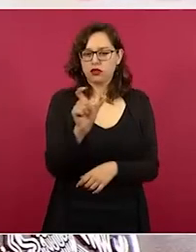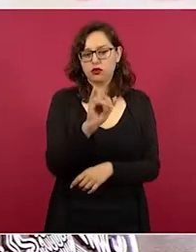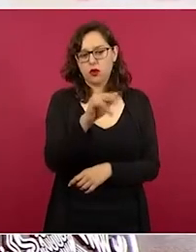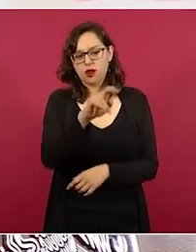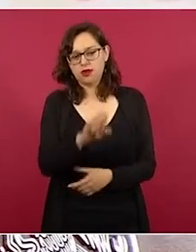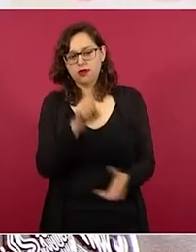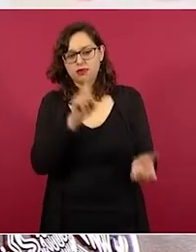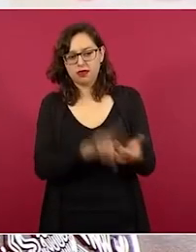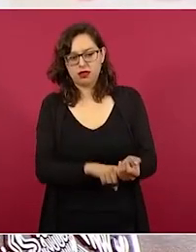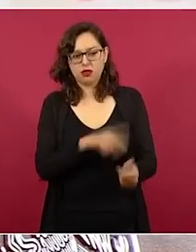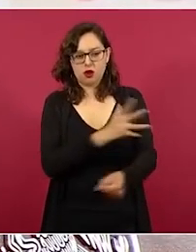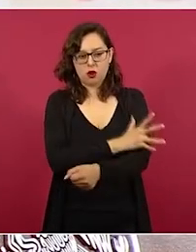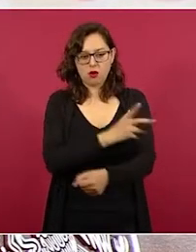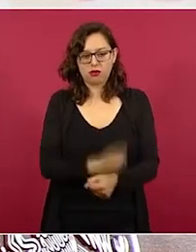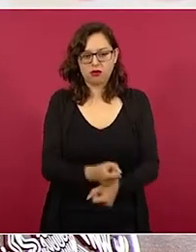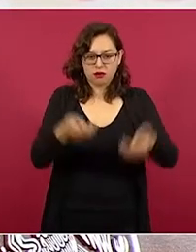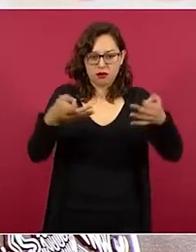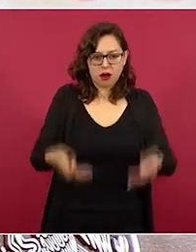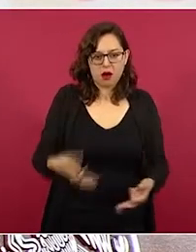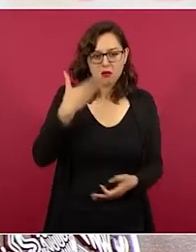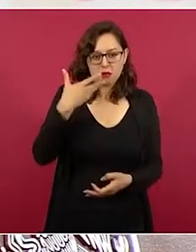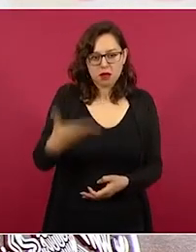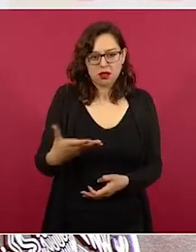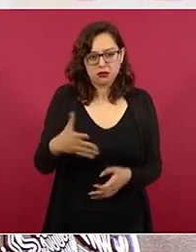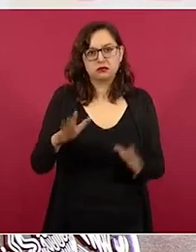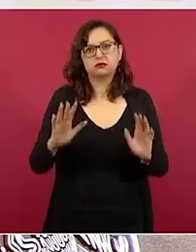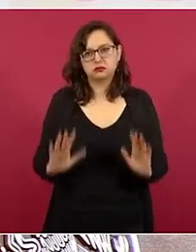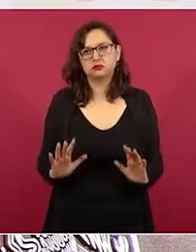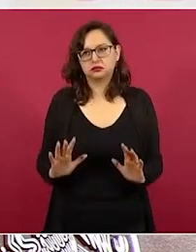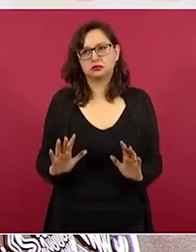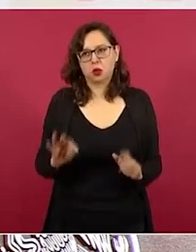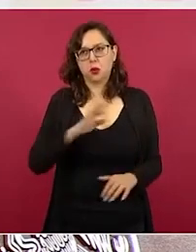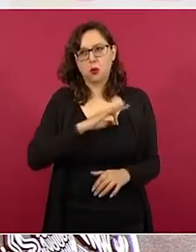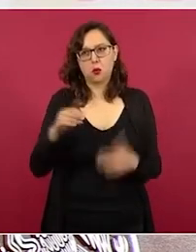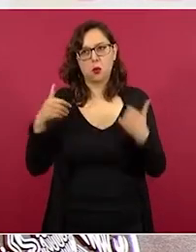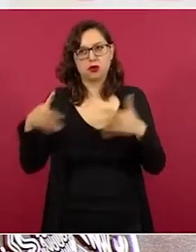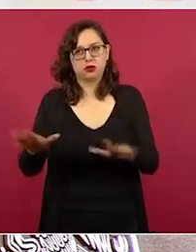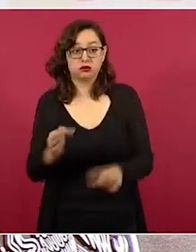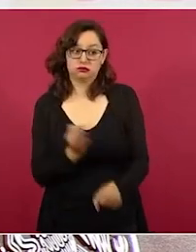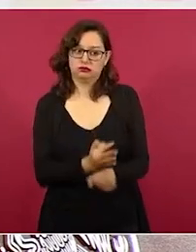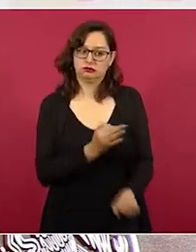íntegra, no estos corruptos.